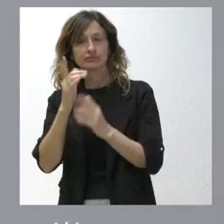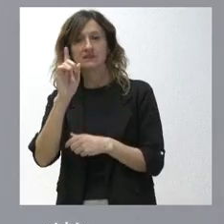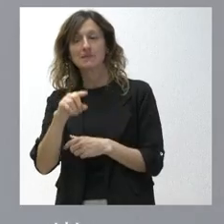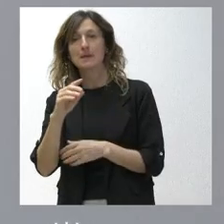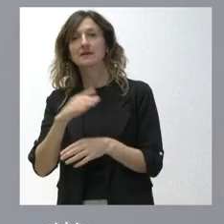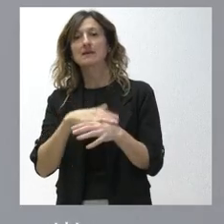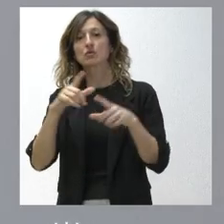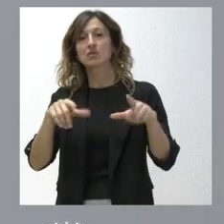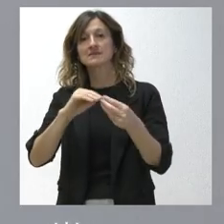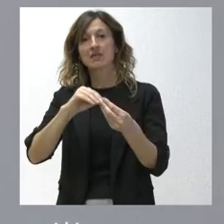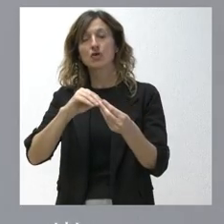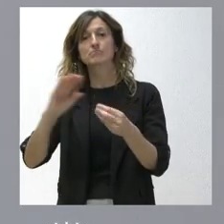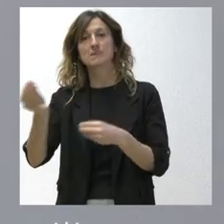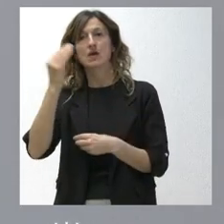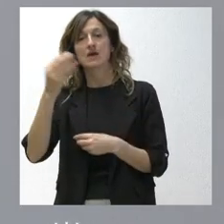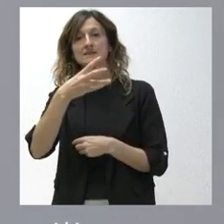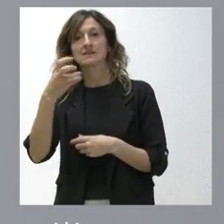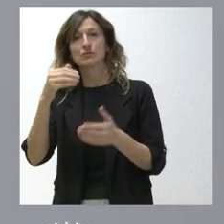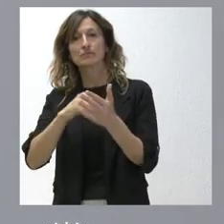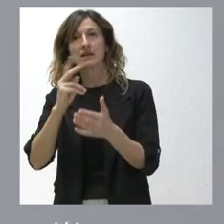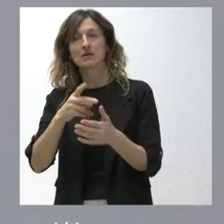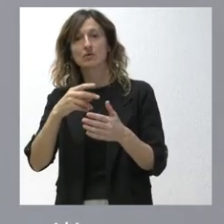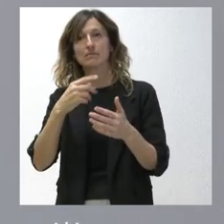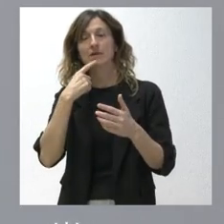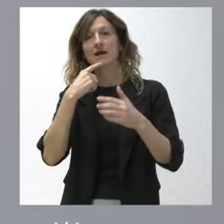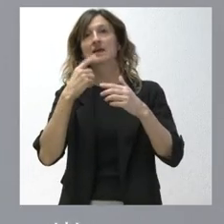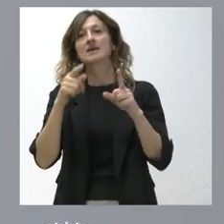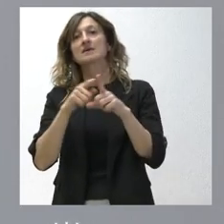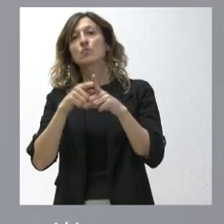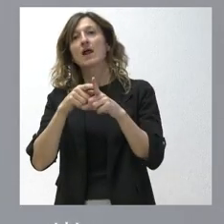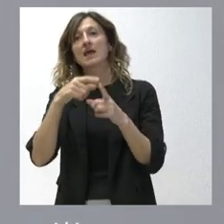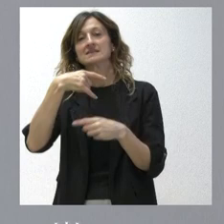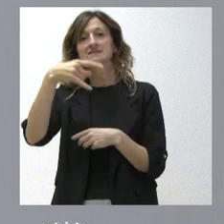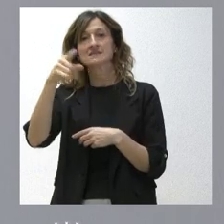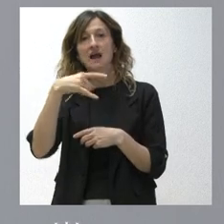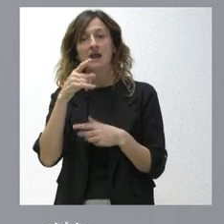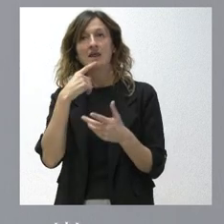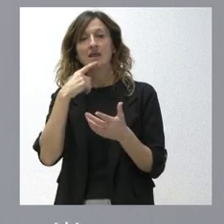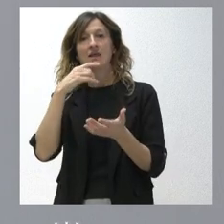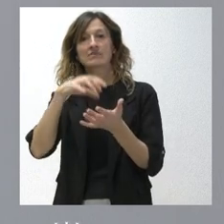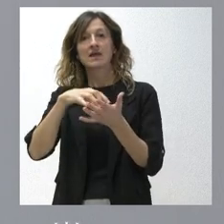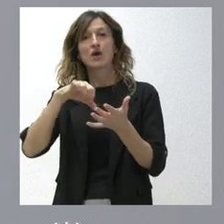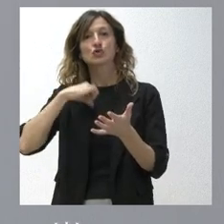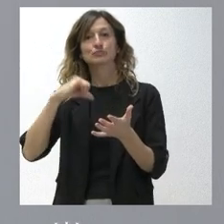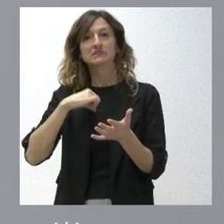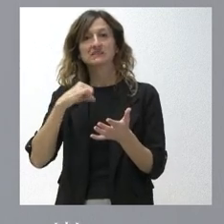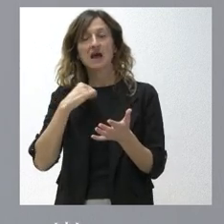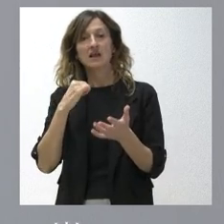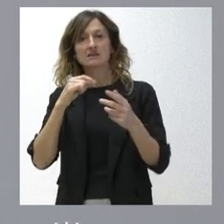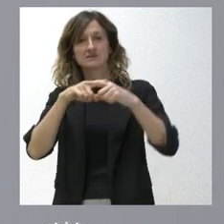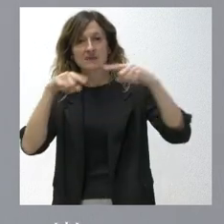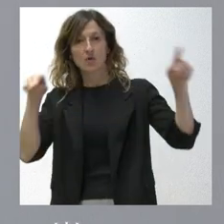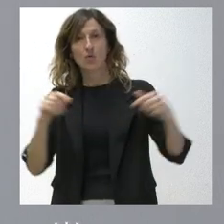mejora de las instalaciones. 300.000 euros para un escáner de campo blanco en el complejo hospitalario de Segovia.